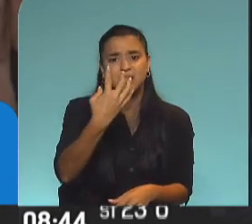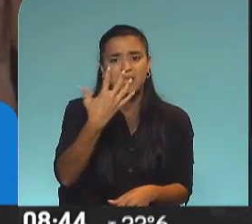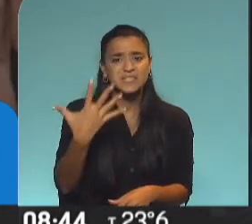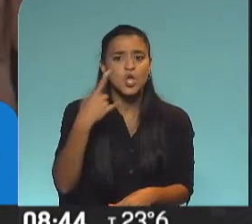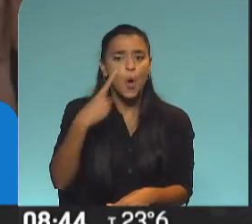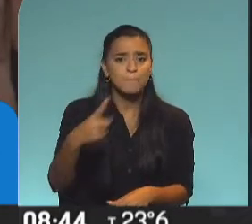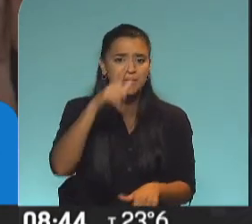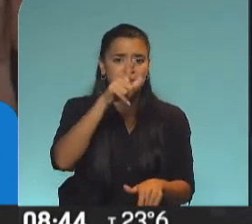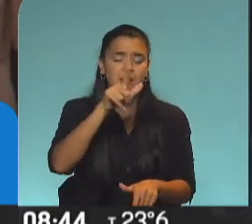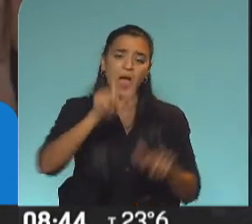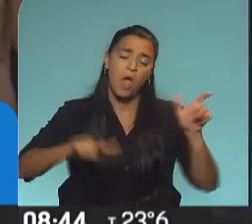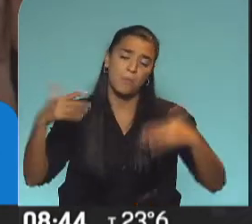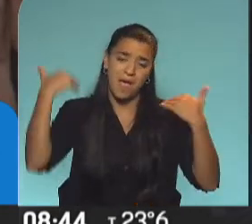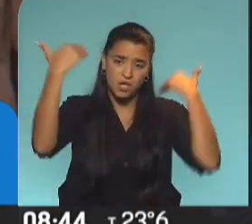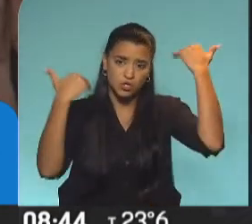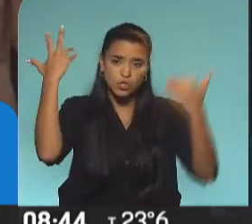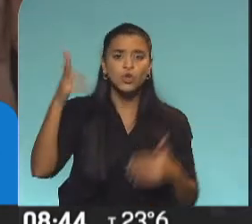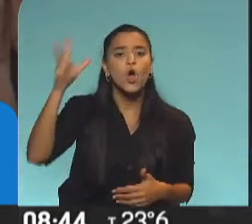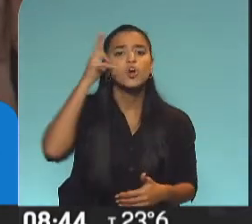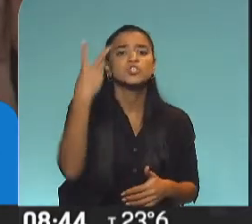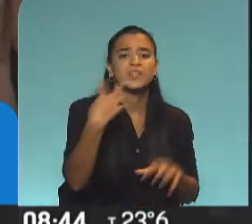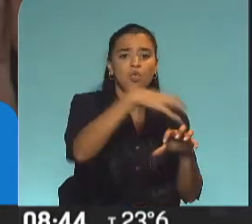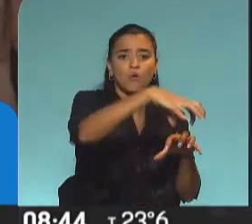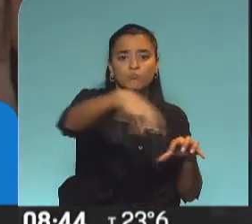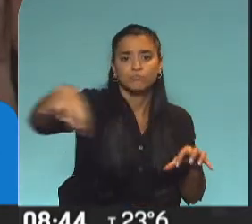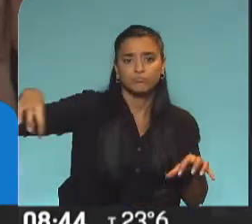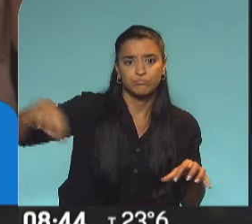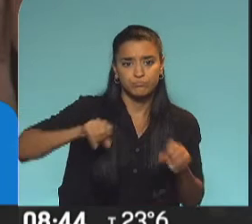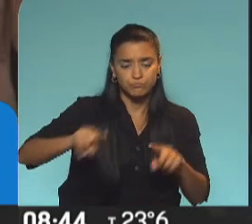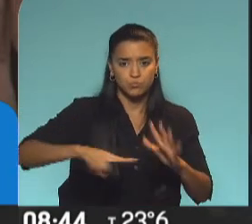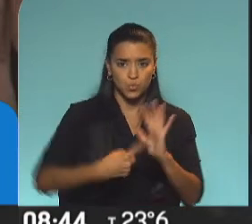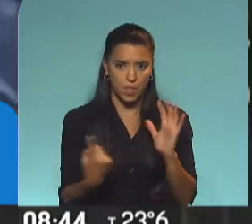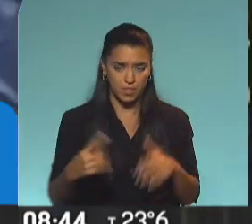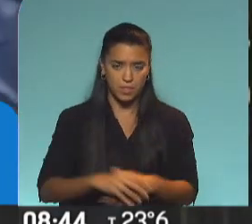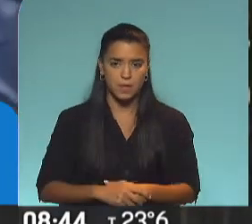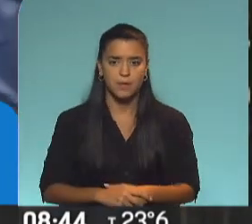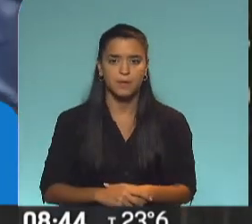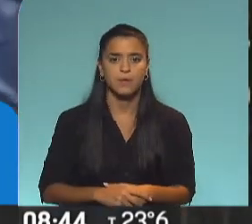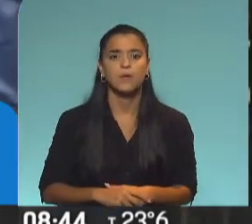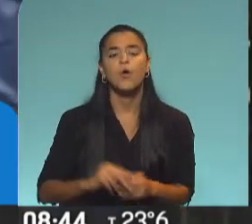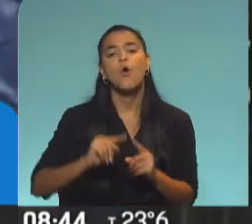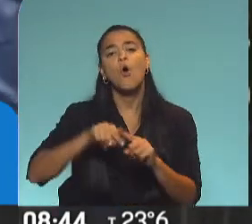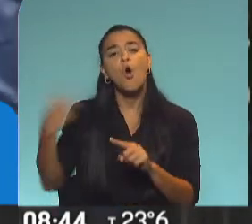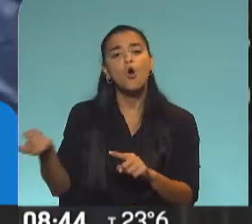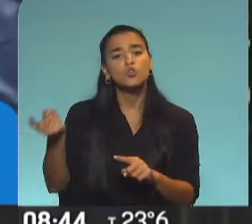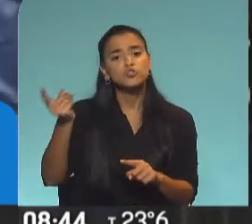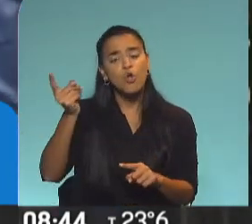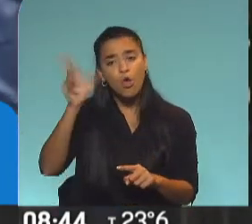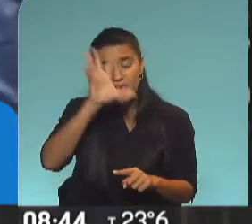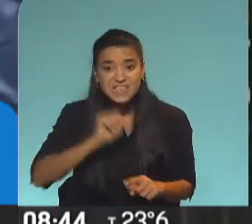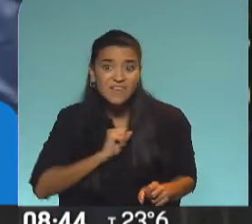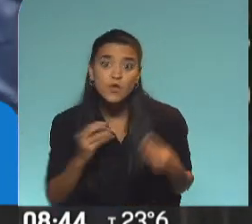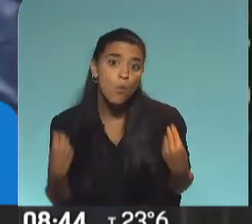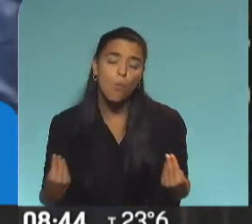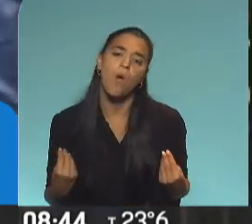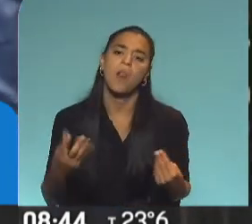.000 adultos mayores en 82 postas por toda la ciudad. Otro desafío fue contener el virus